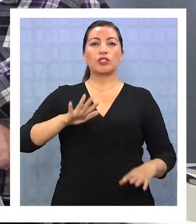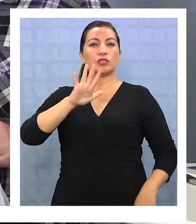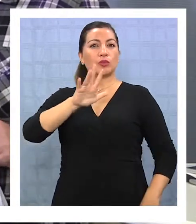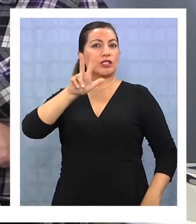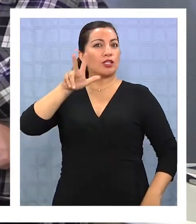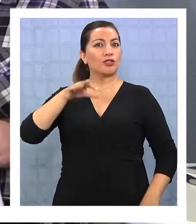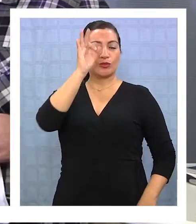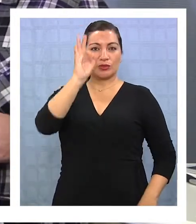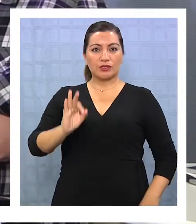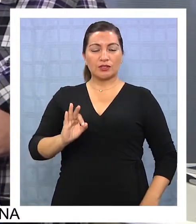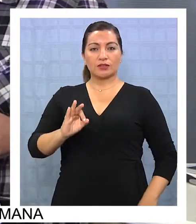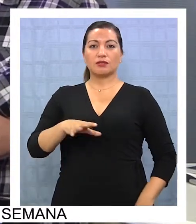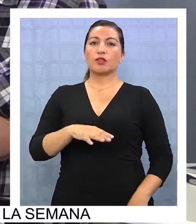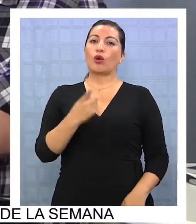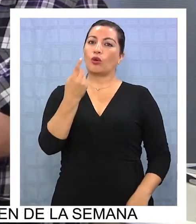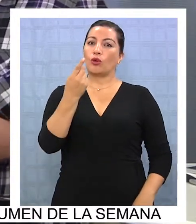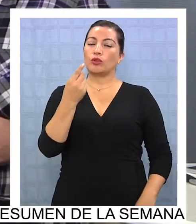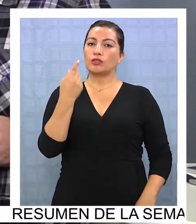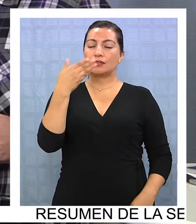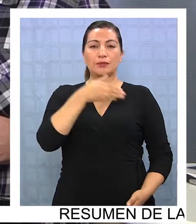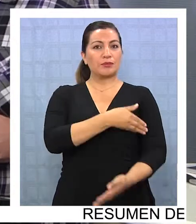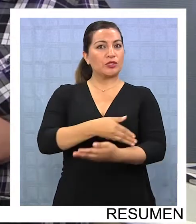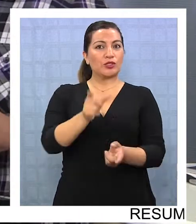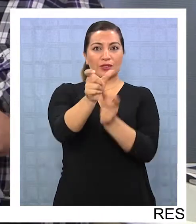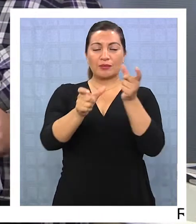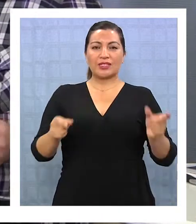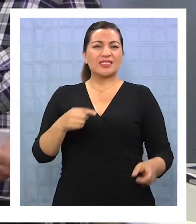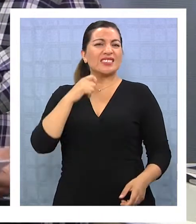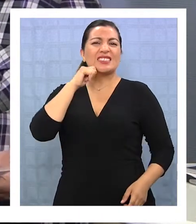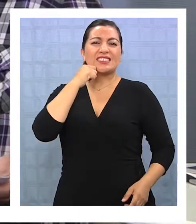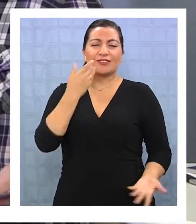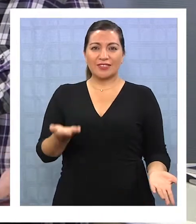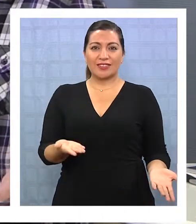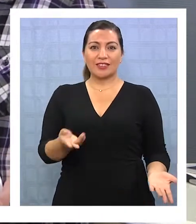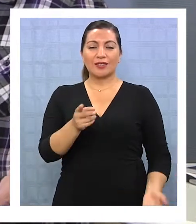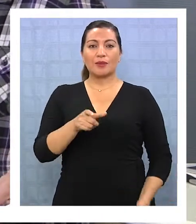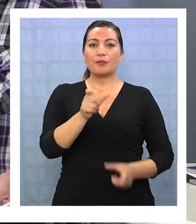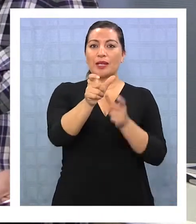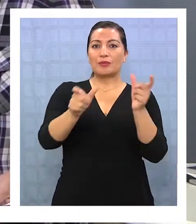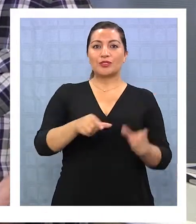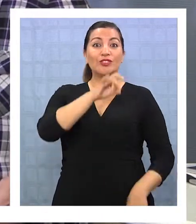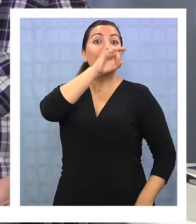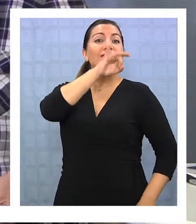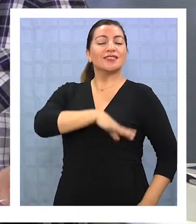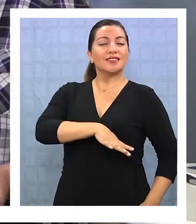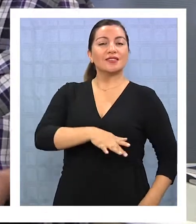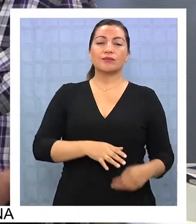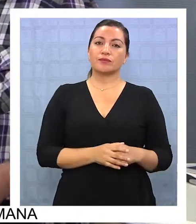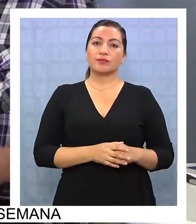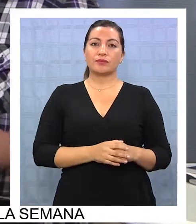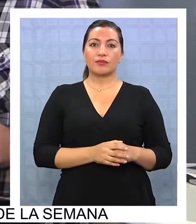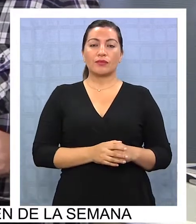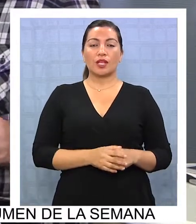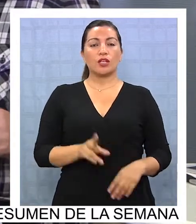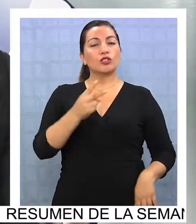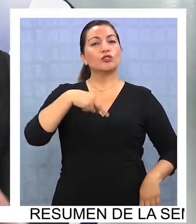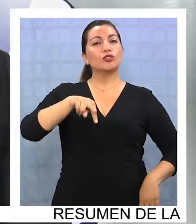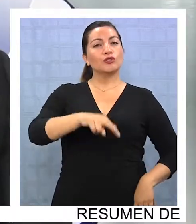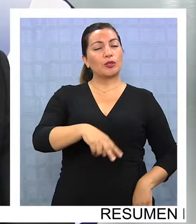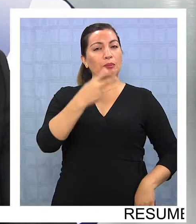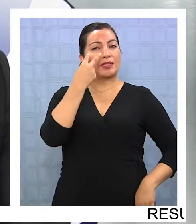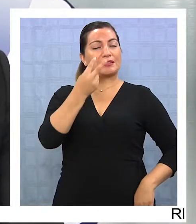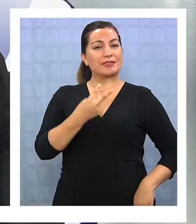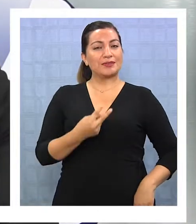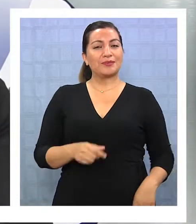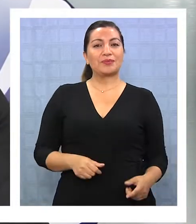alcanza el 58% de la población, 11 millones de chilenos. ¿Qué significa esto de alguna forma para la chilenidad? Bueno, del punto de vista